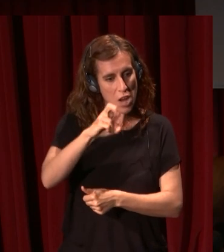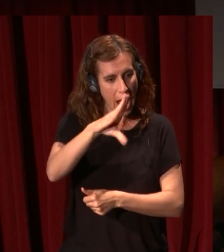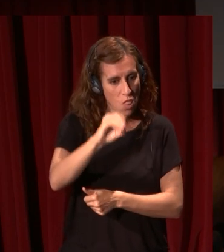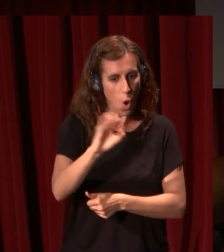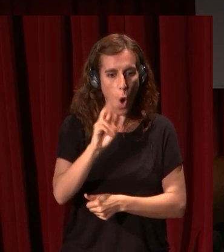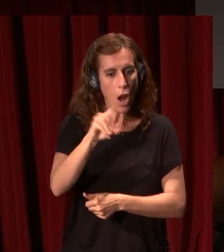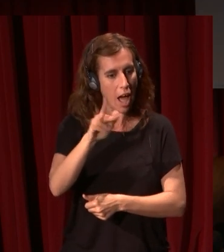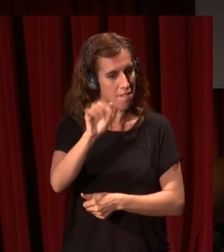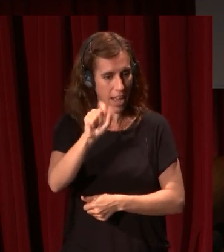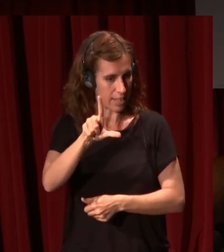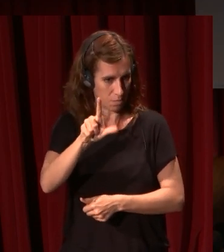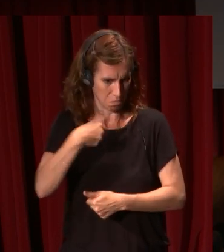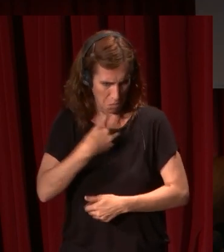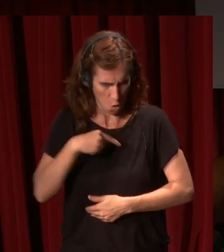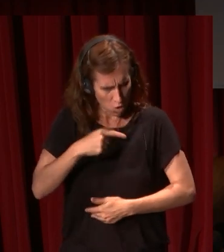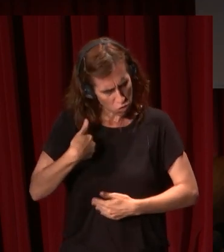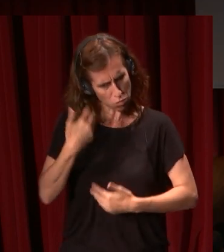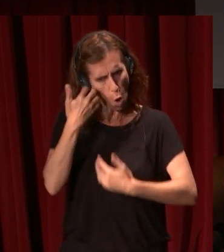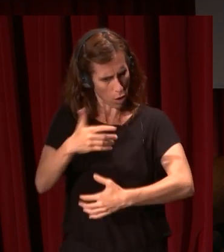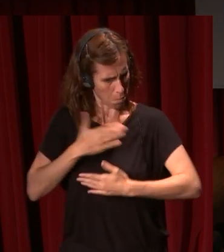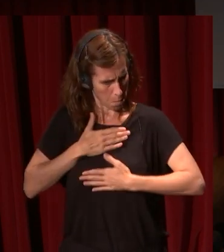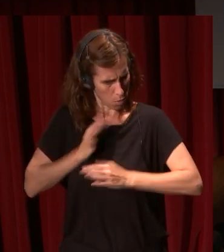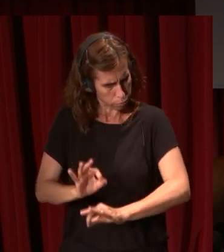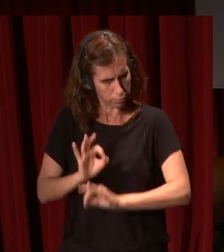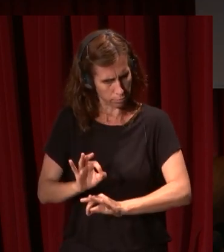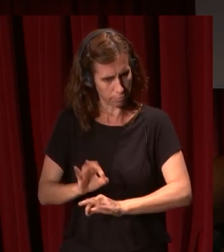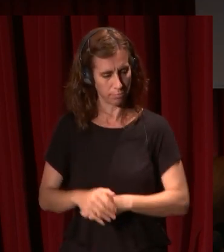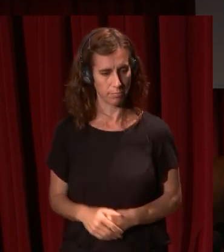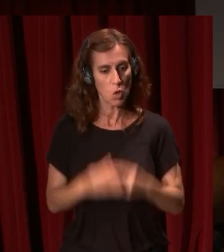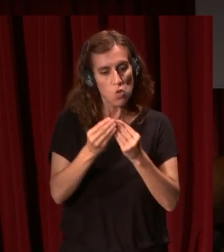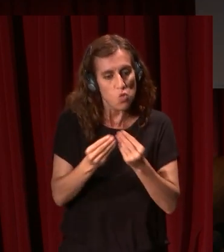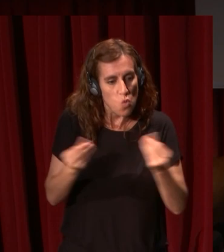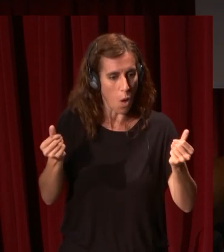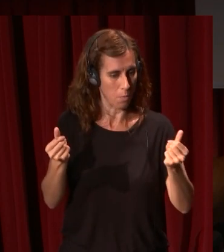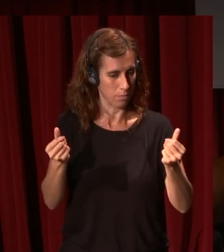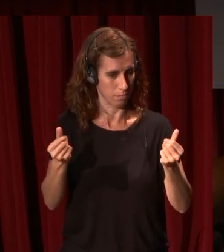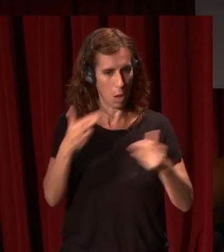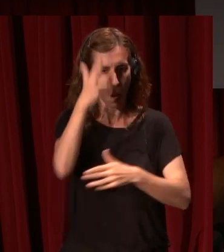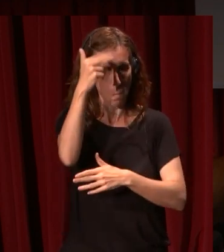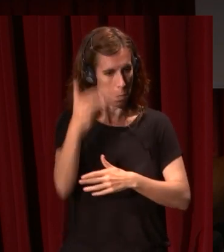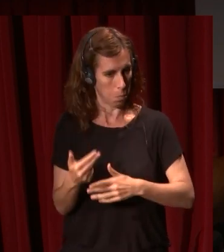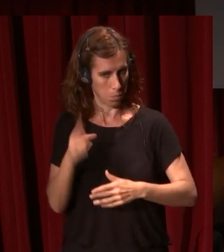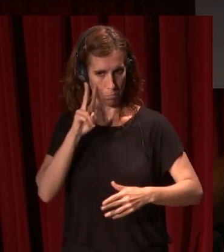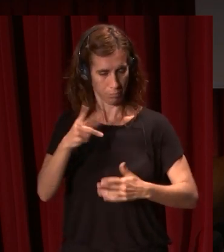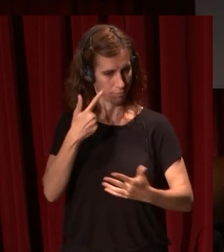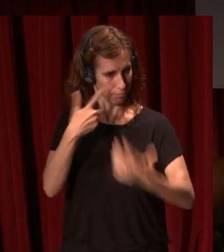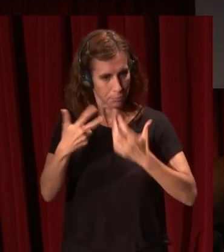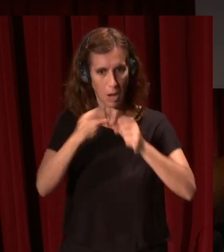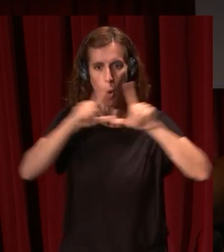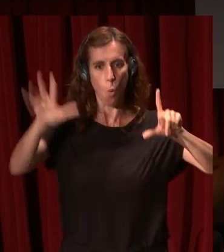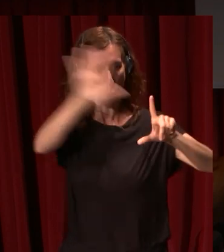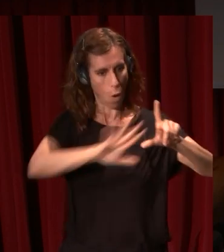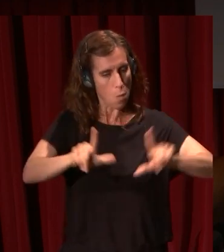que es no solapar las pinceladas no pintar suave y pulido sino hacer que las pinceladas queden vistas sobre el cuadro que vayan cobrando